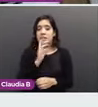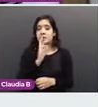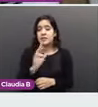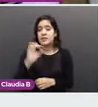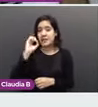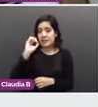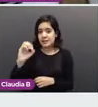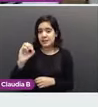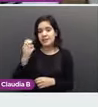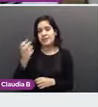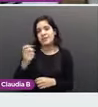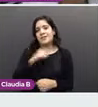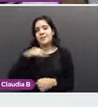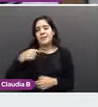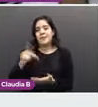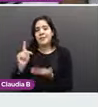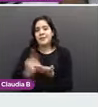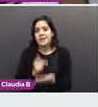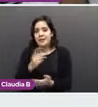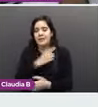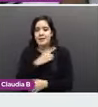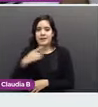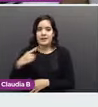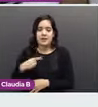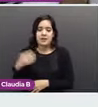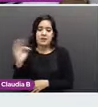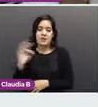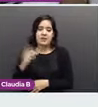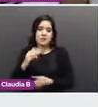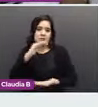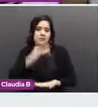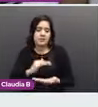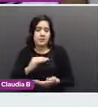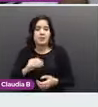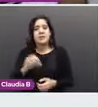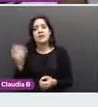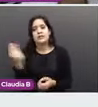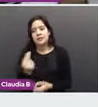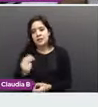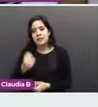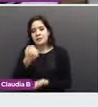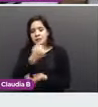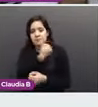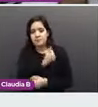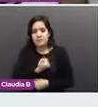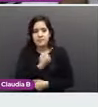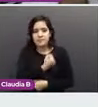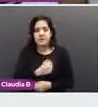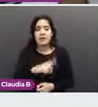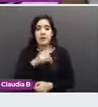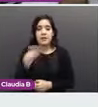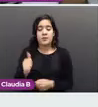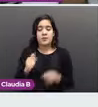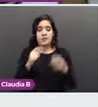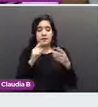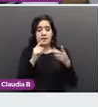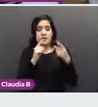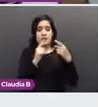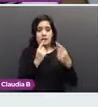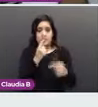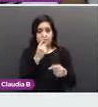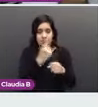Probablemente si fue por mastografía, vamos a solicitar un ultrasonido. El VIRRAX 1 y VIRRAX 2 son patologías